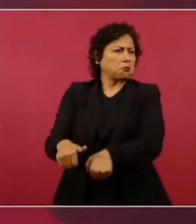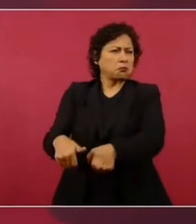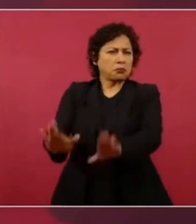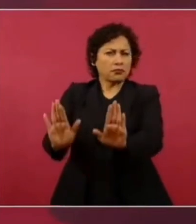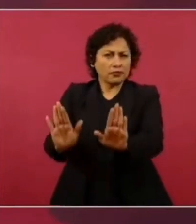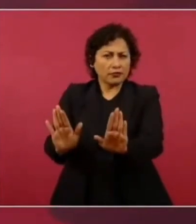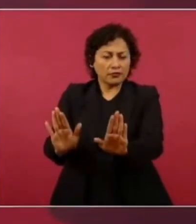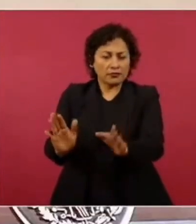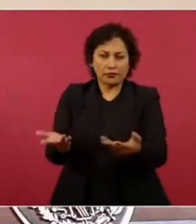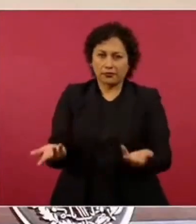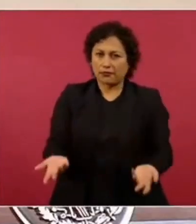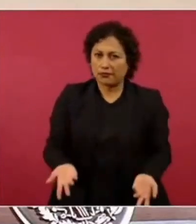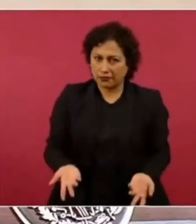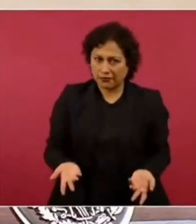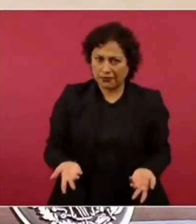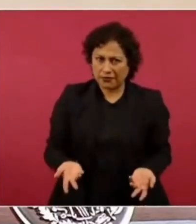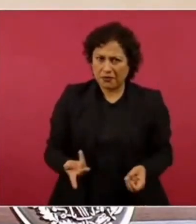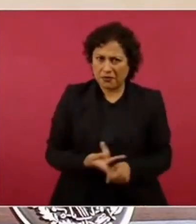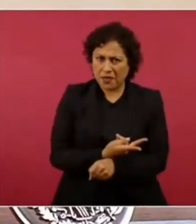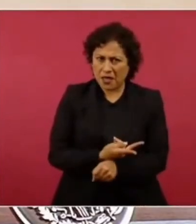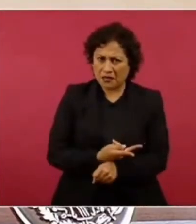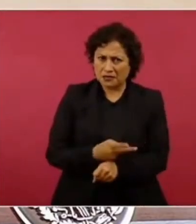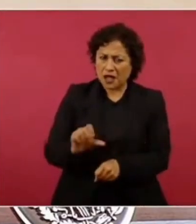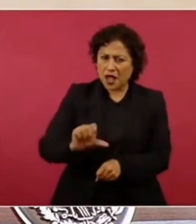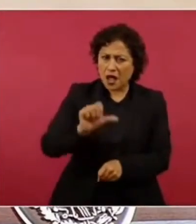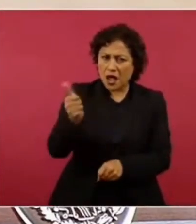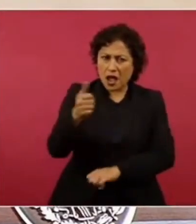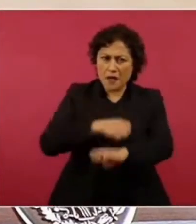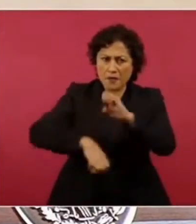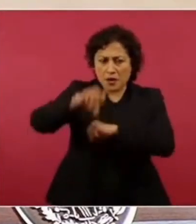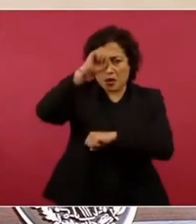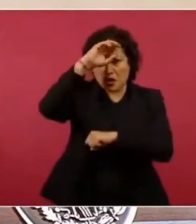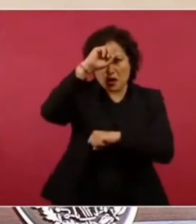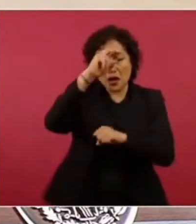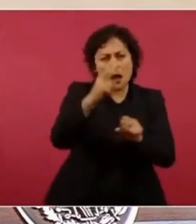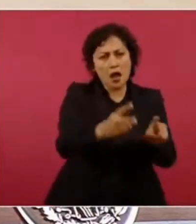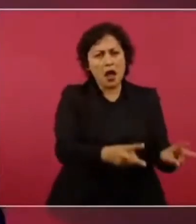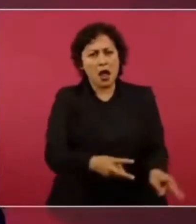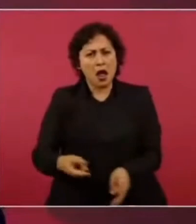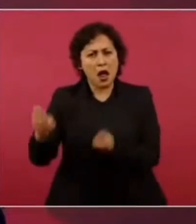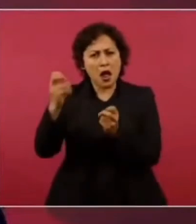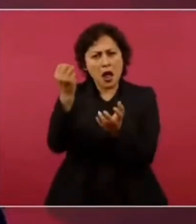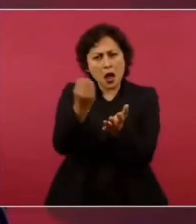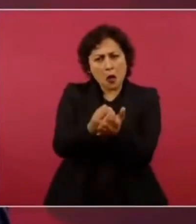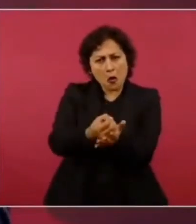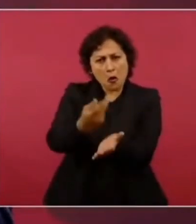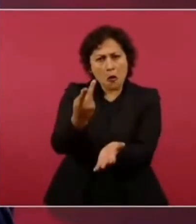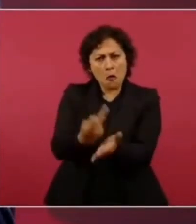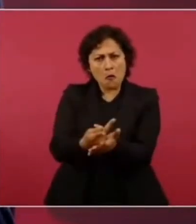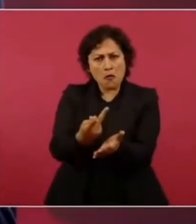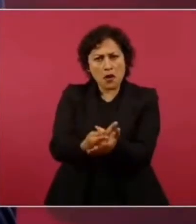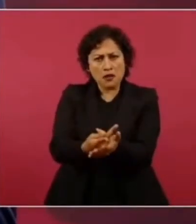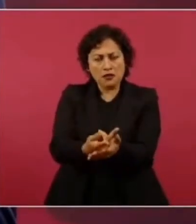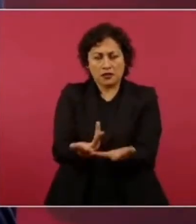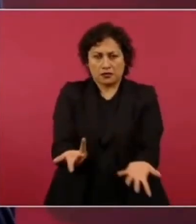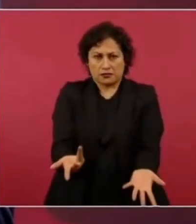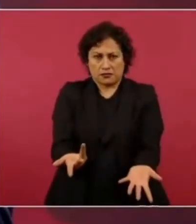dicho sea de paso en el periodo neoliberal es cuando más oro y más plata